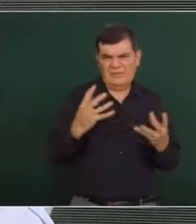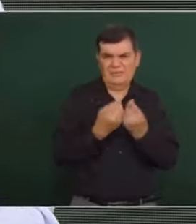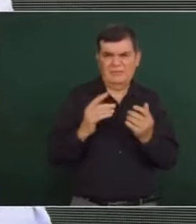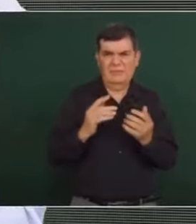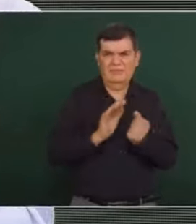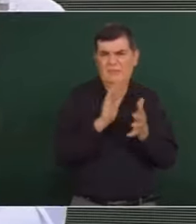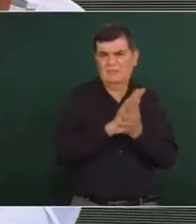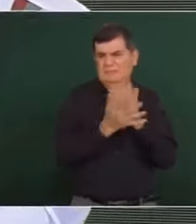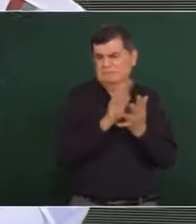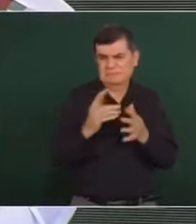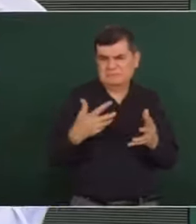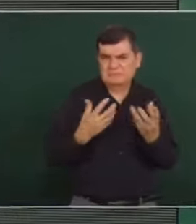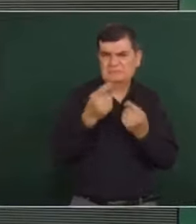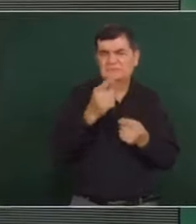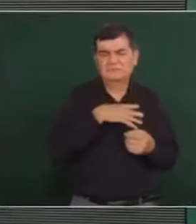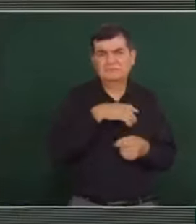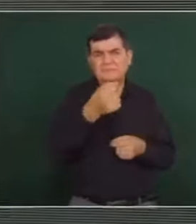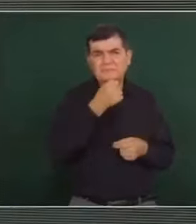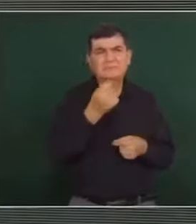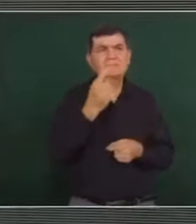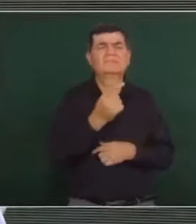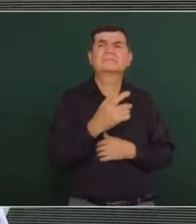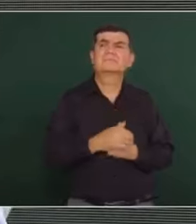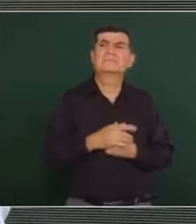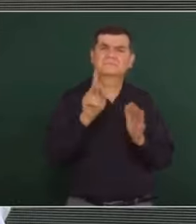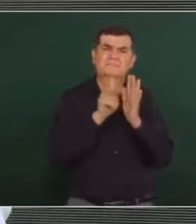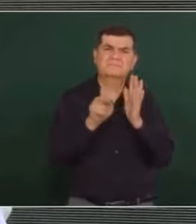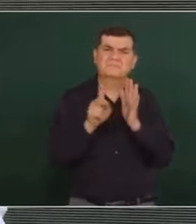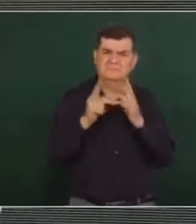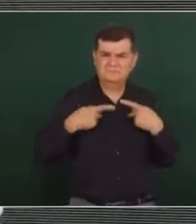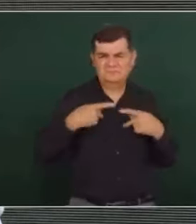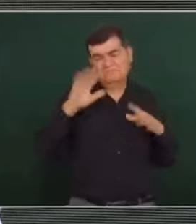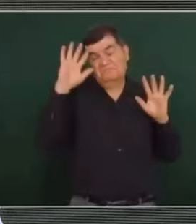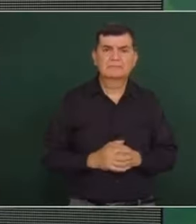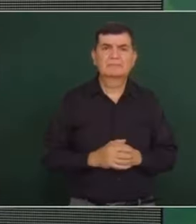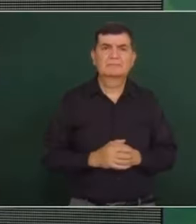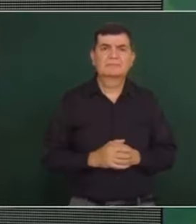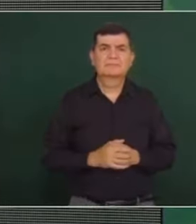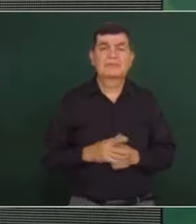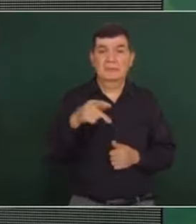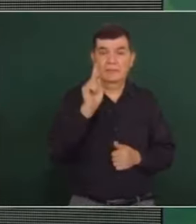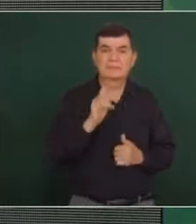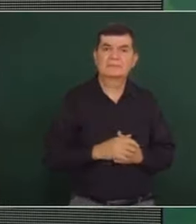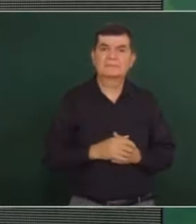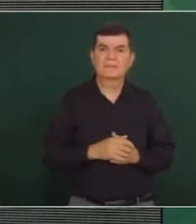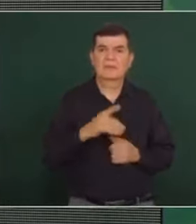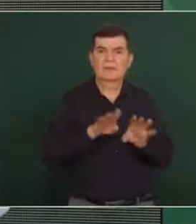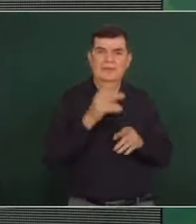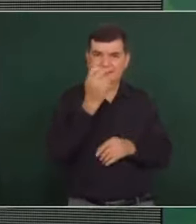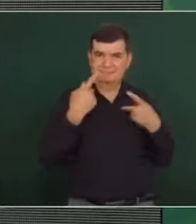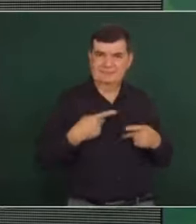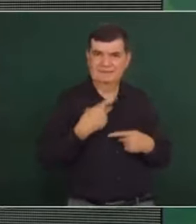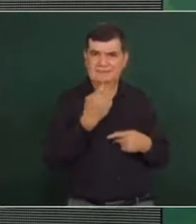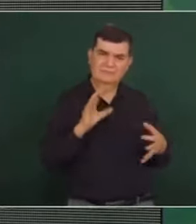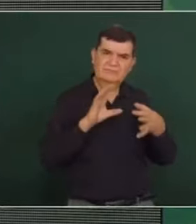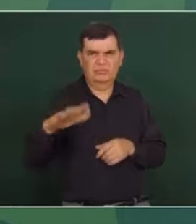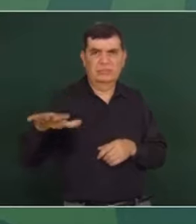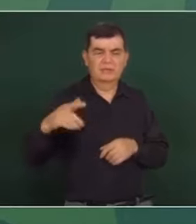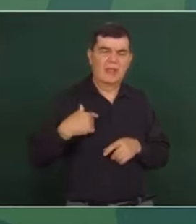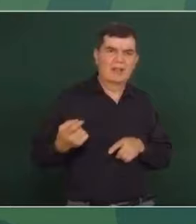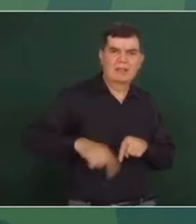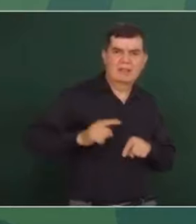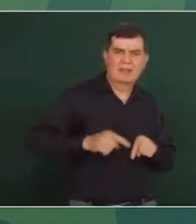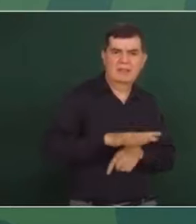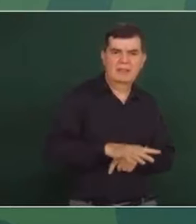achichincles. Sacaron un reportaje con un periodista, pseudo periodista. Pero es un agente vinculado con la DEA.